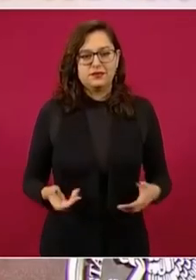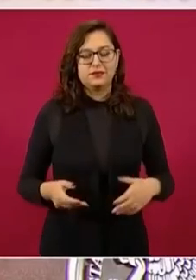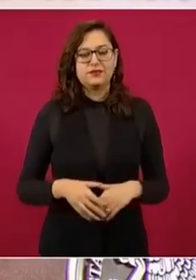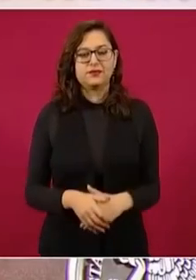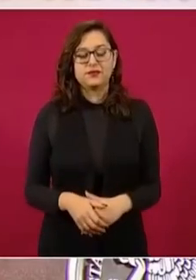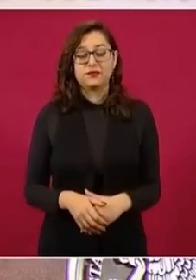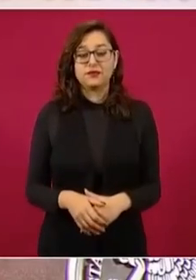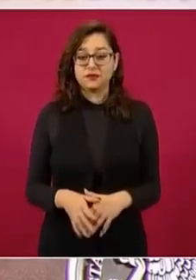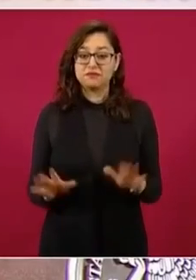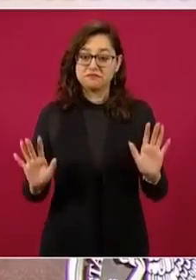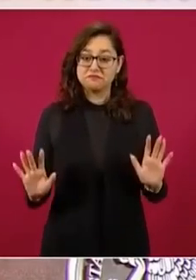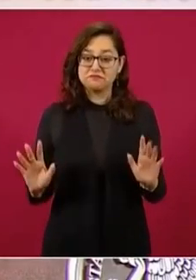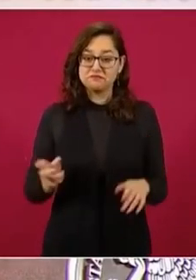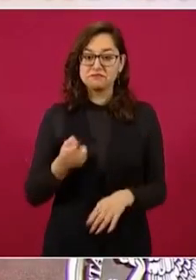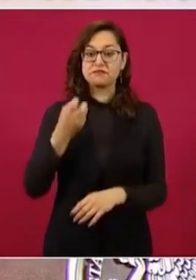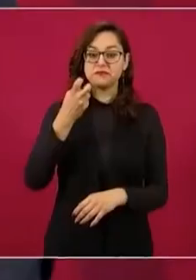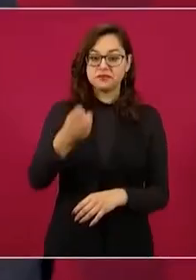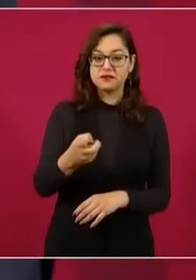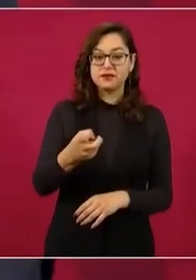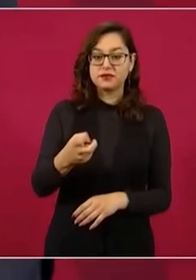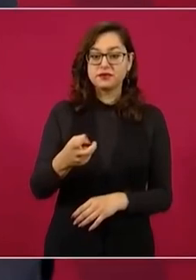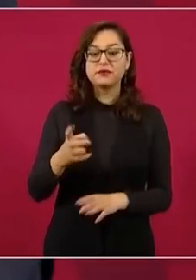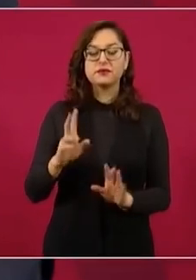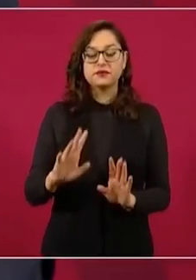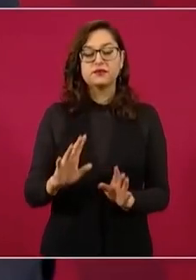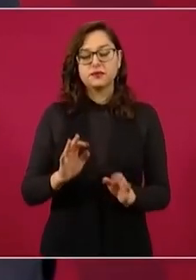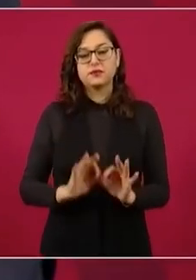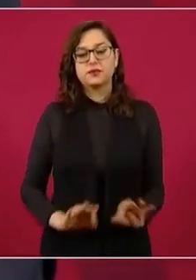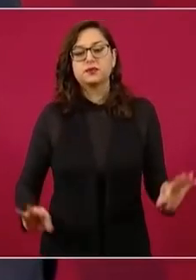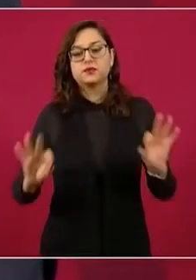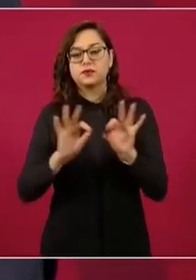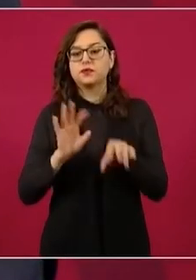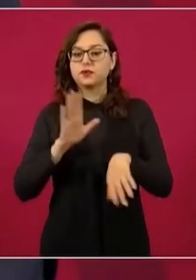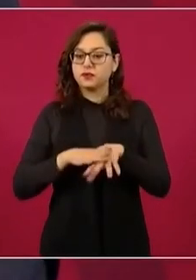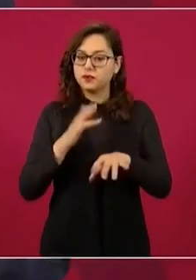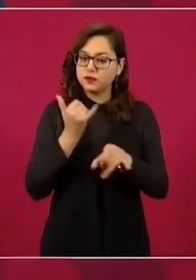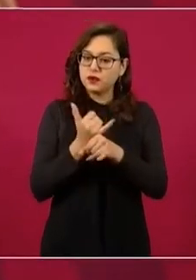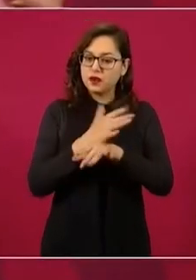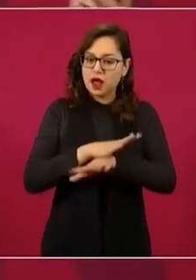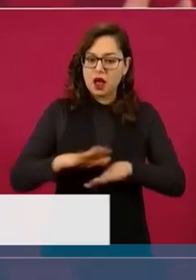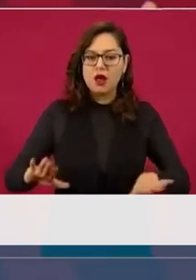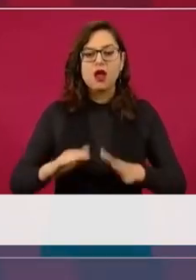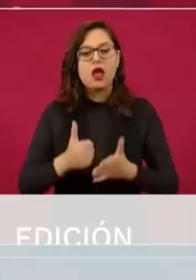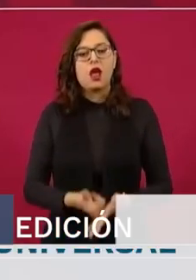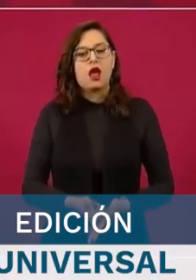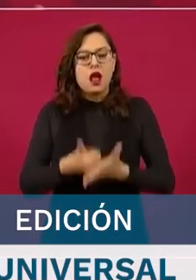Ayudaría mucho para